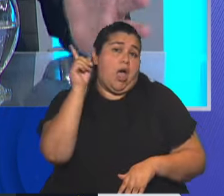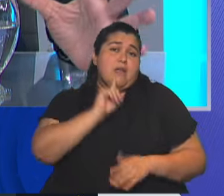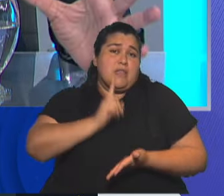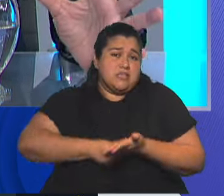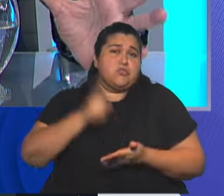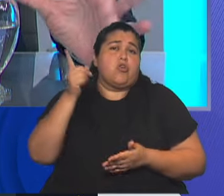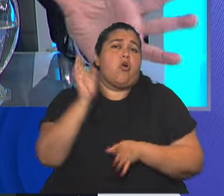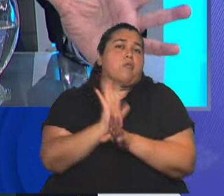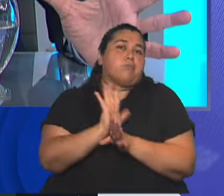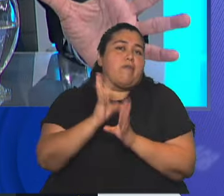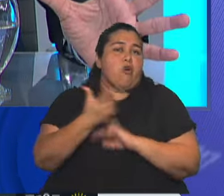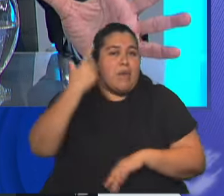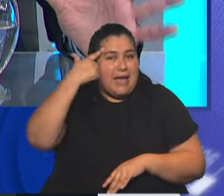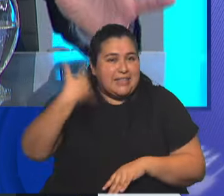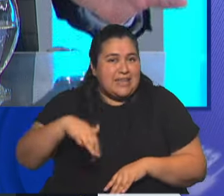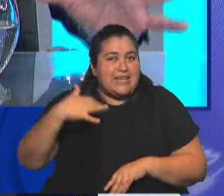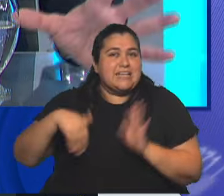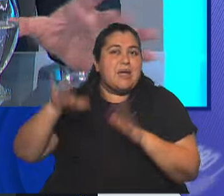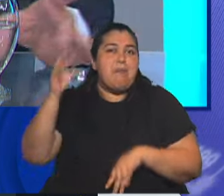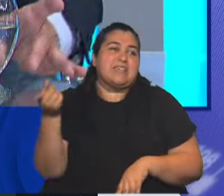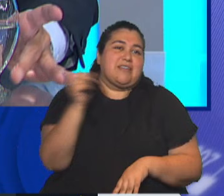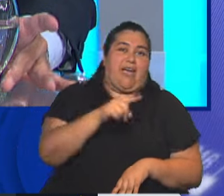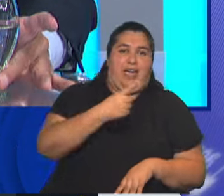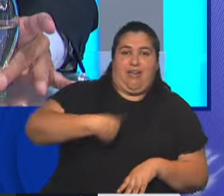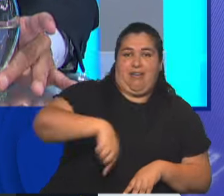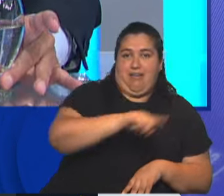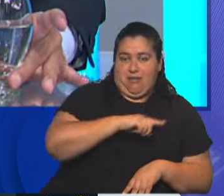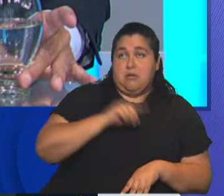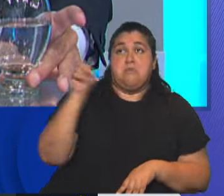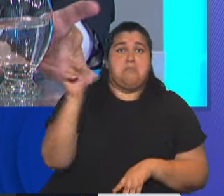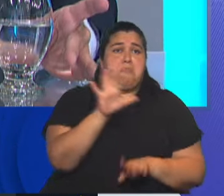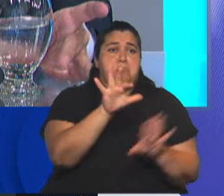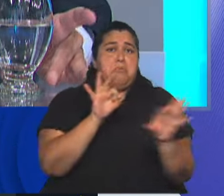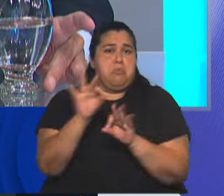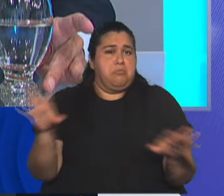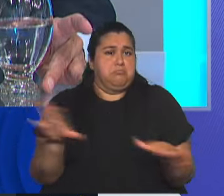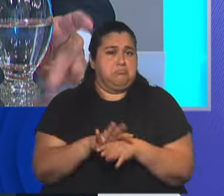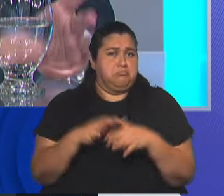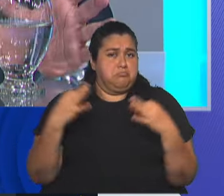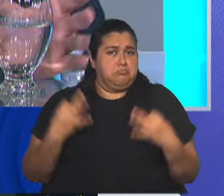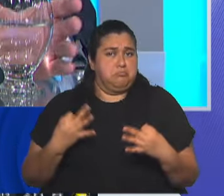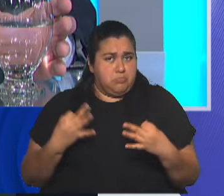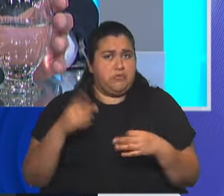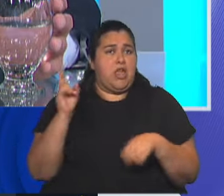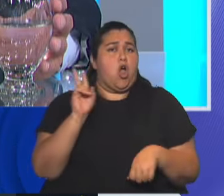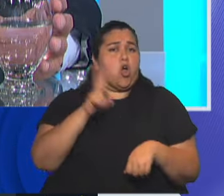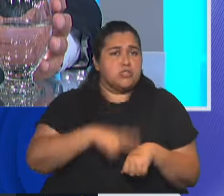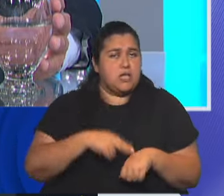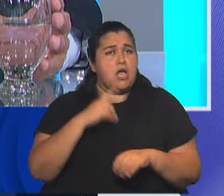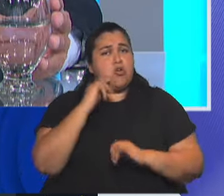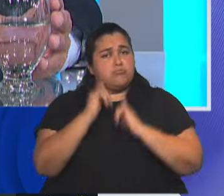inteligencia tal vez superior a todos nosotros. Y eligió muy bien, con consejo y demás,